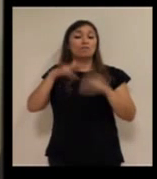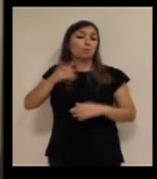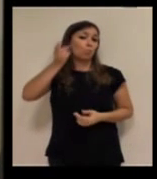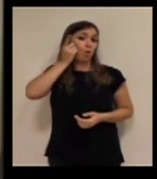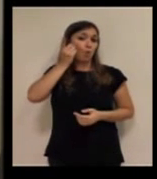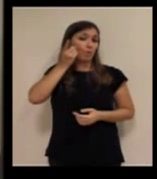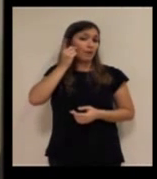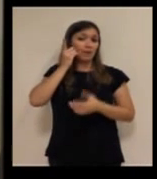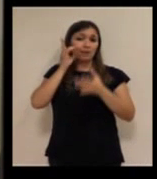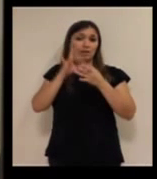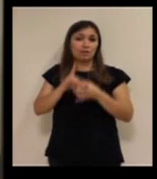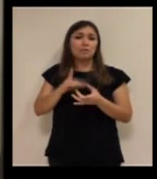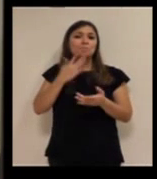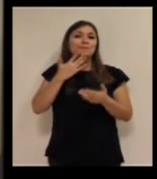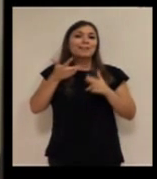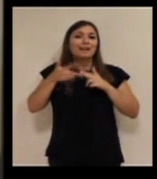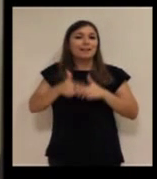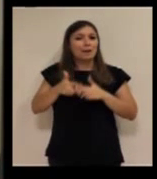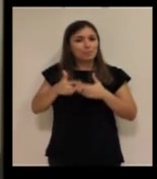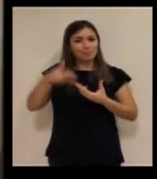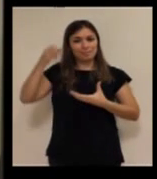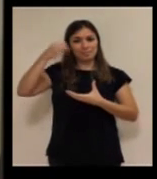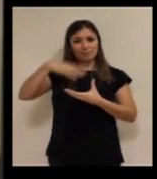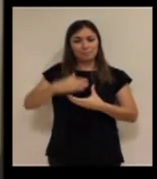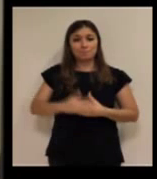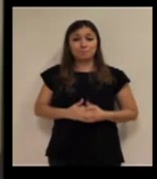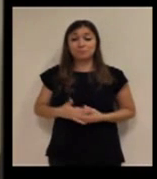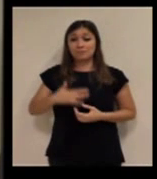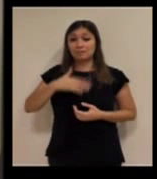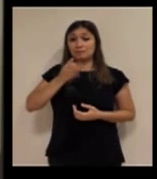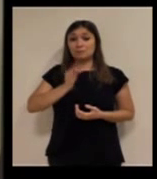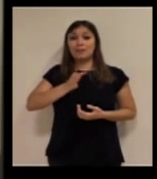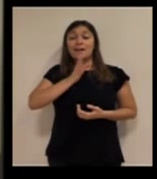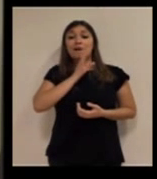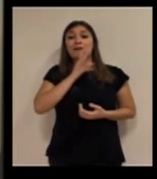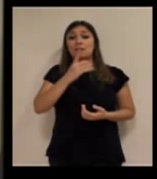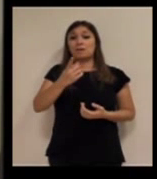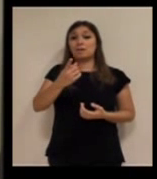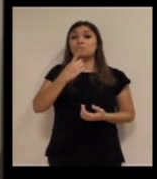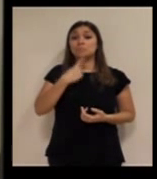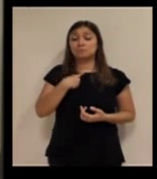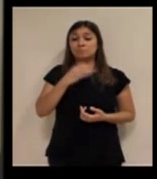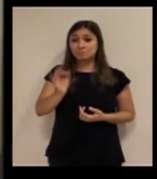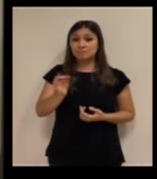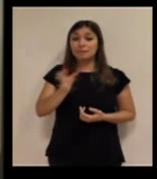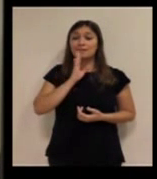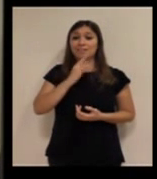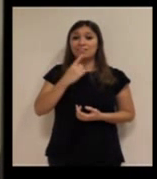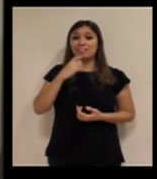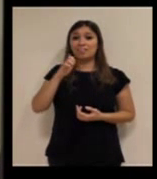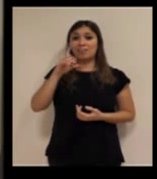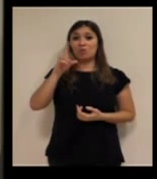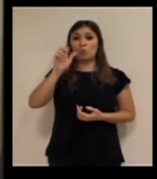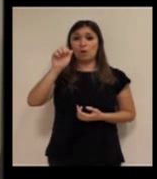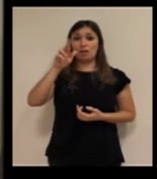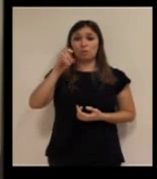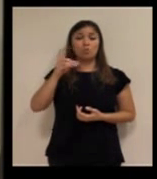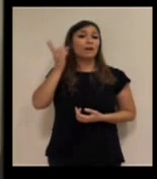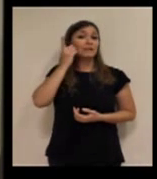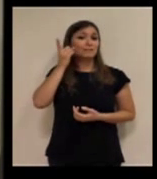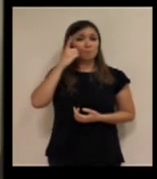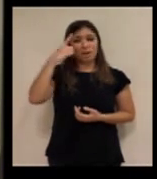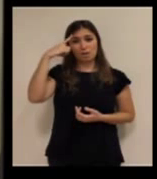telefonía móvil, como herramienta, como soporte. Y, en efecto, este que mencionabais, el que comentaba Eduardo, el smartphone,